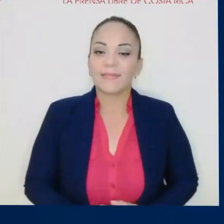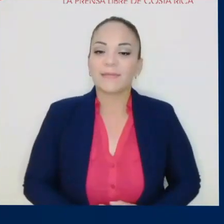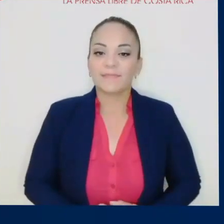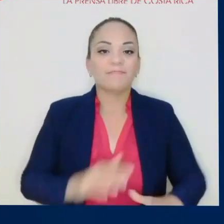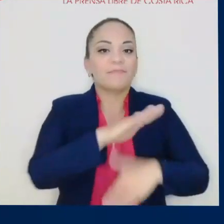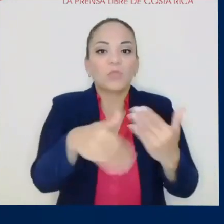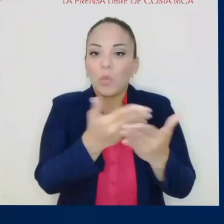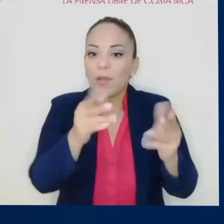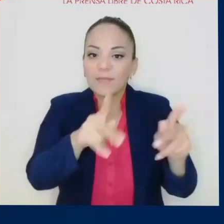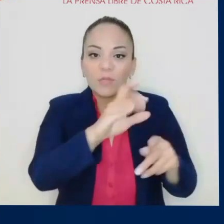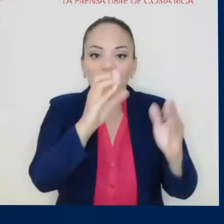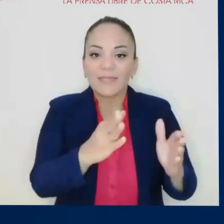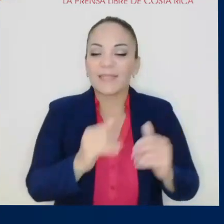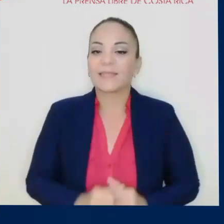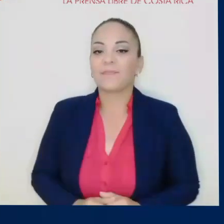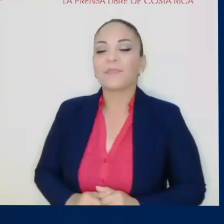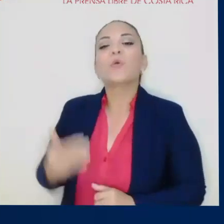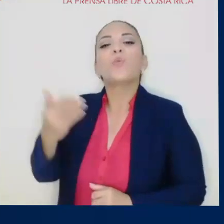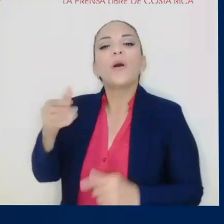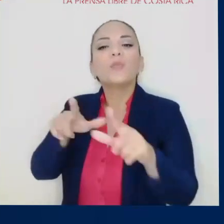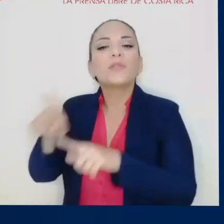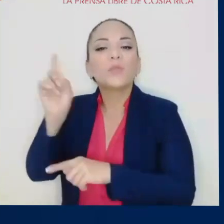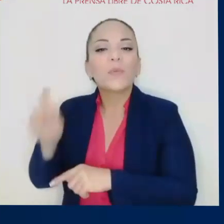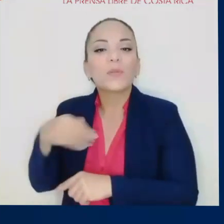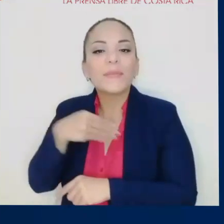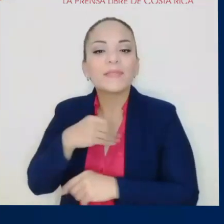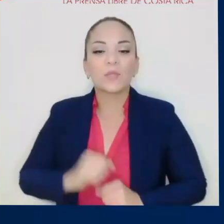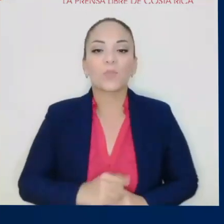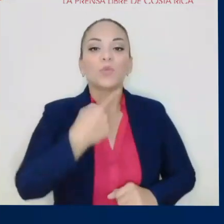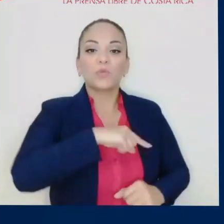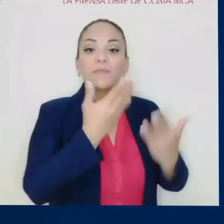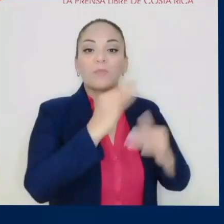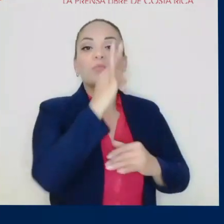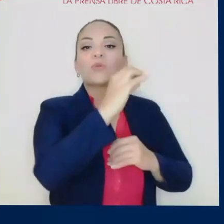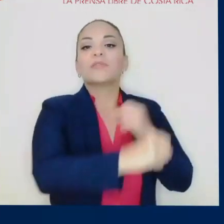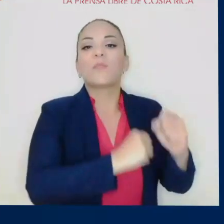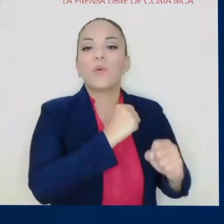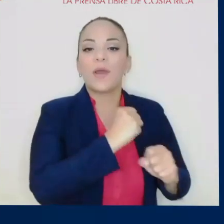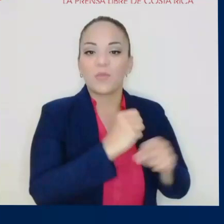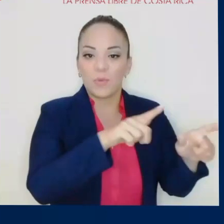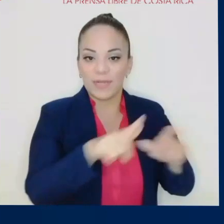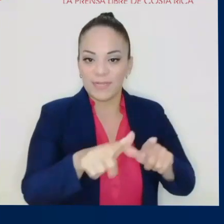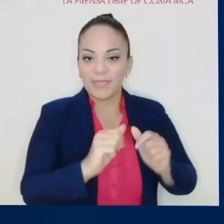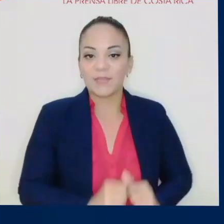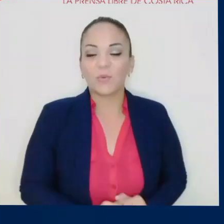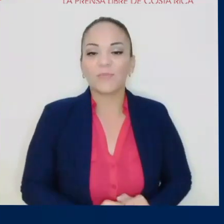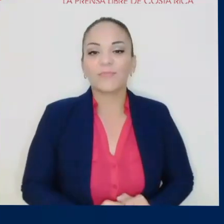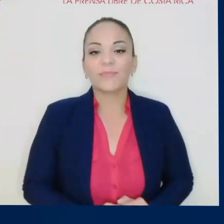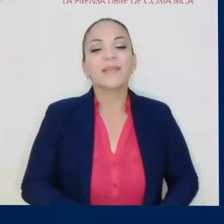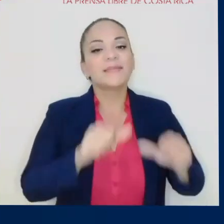para todos los costarricenses. cuándo crees, señor Ministro? La esperamos para el próximo año, Rodrigo.